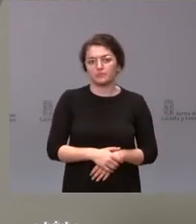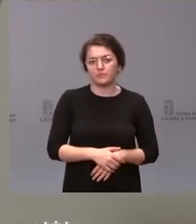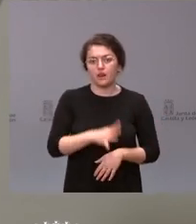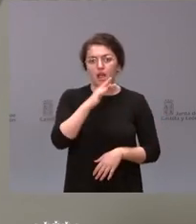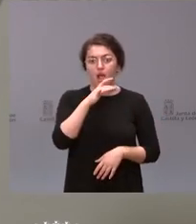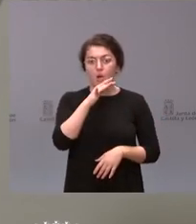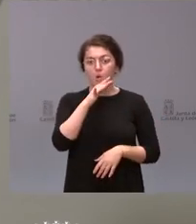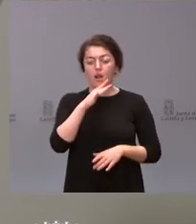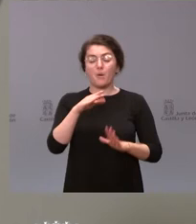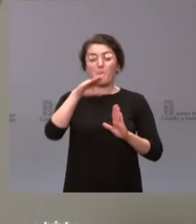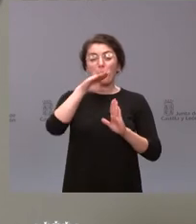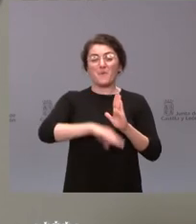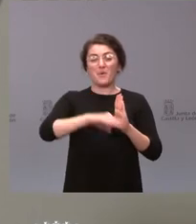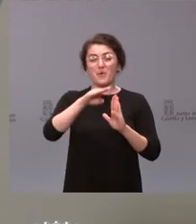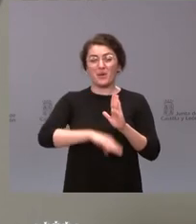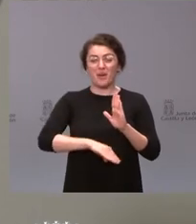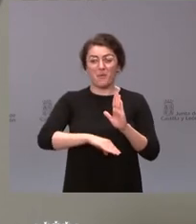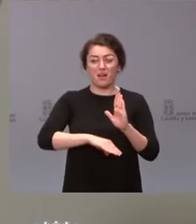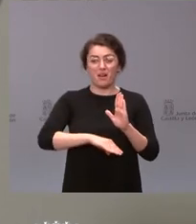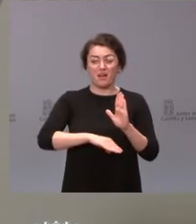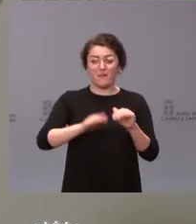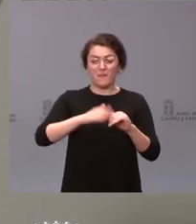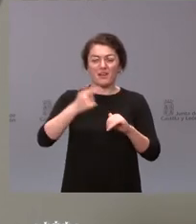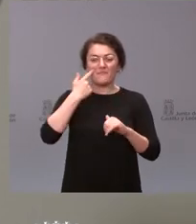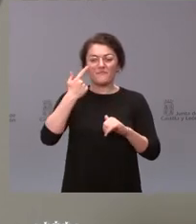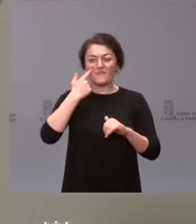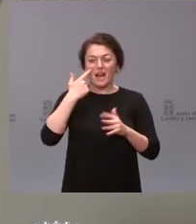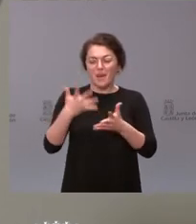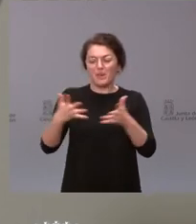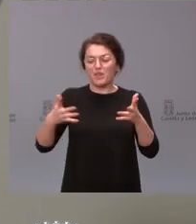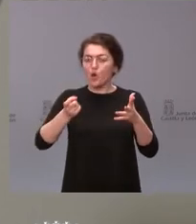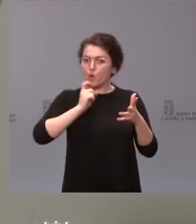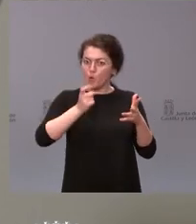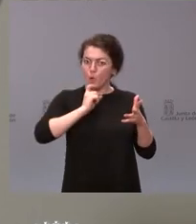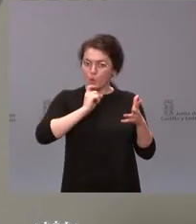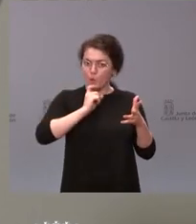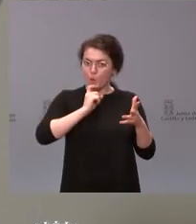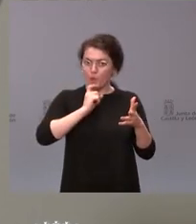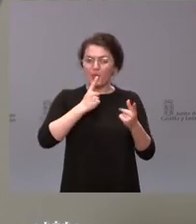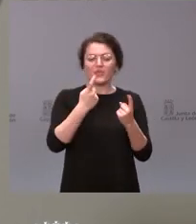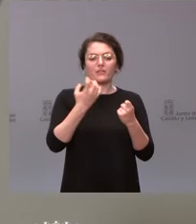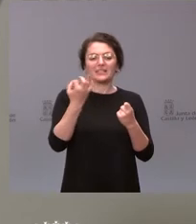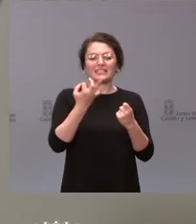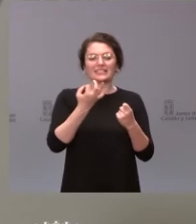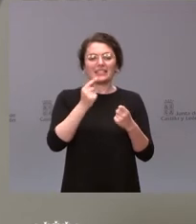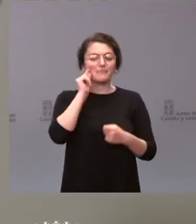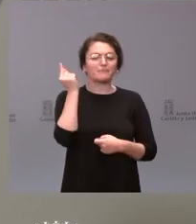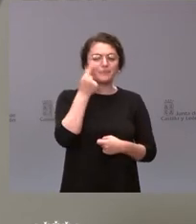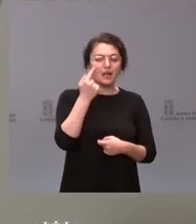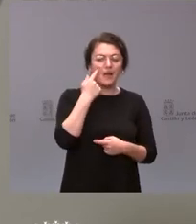funcional del contenido de esta ampliación y, por tanto, identificar cuál es el número de camas más oportuno